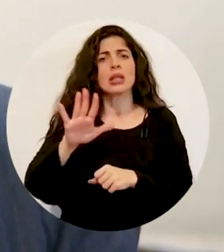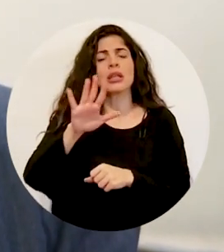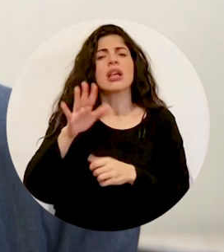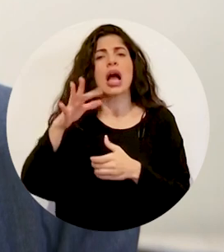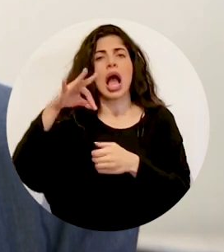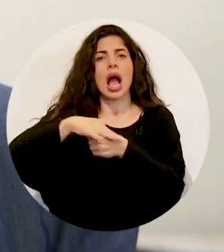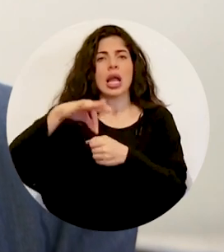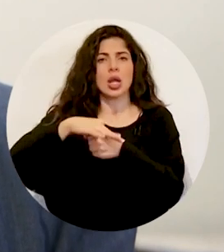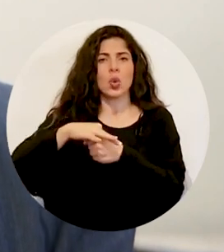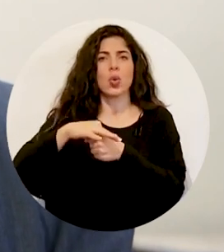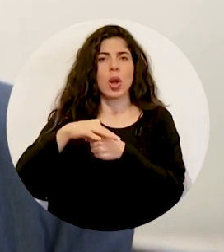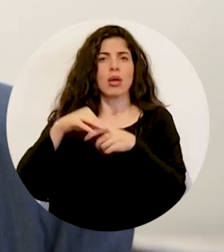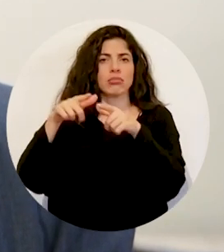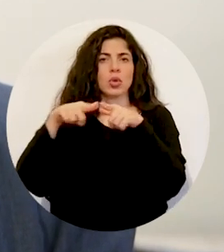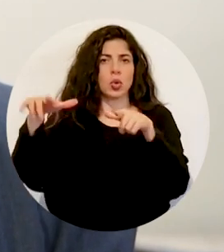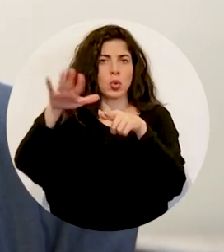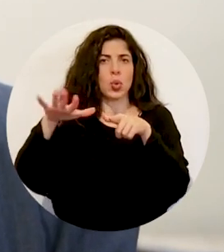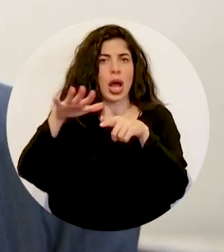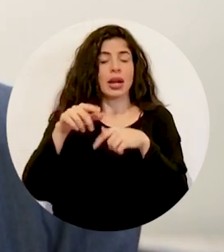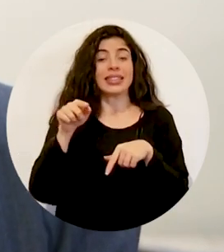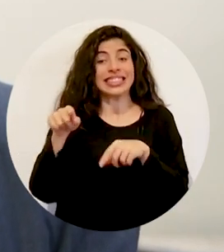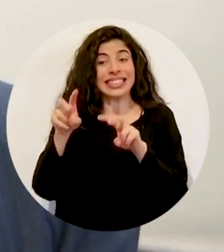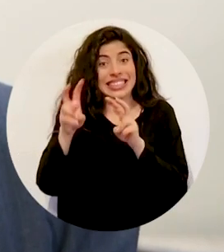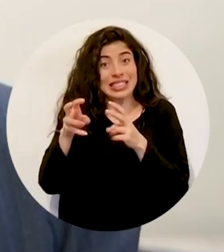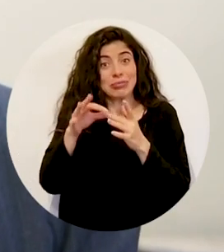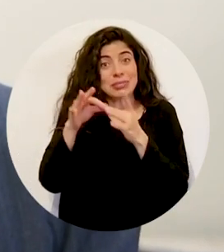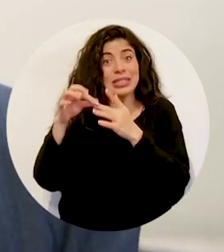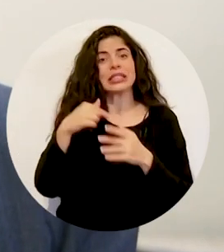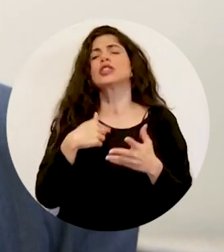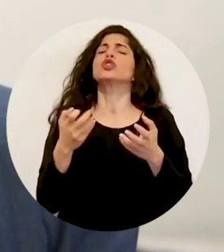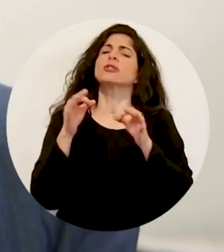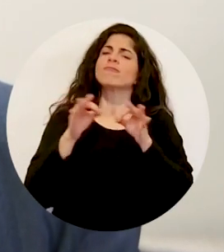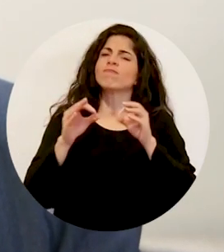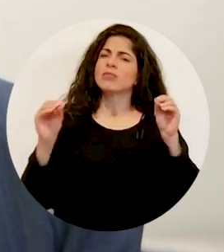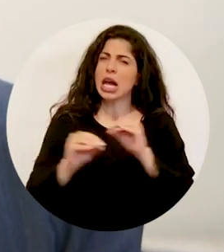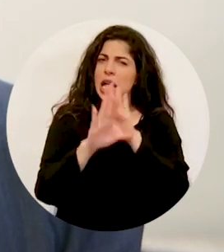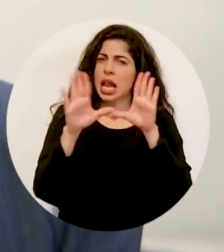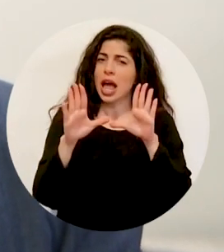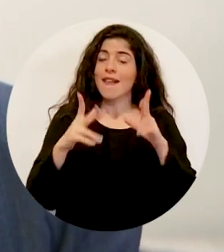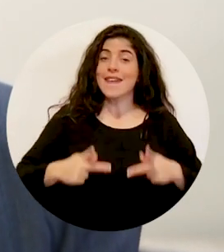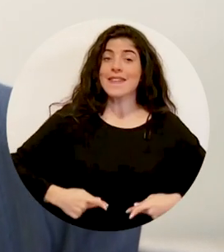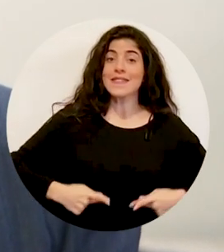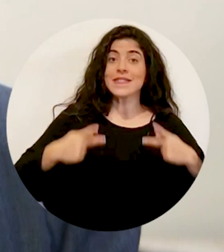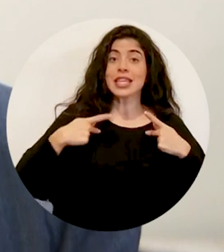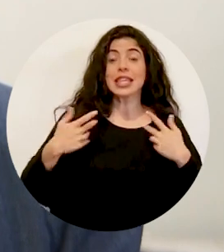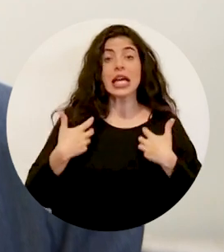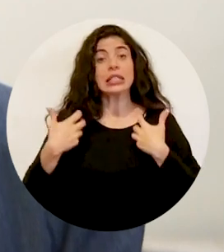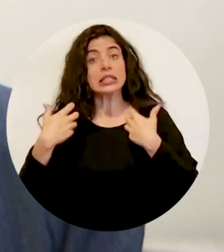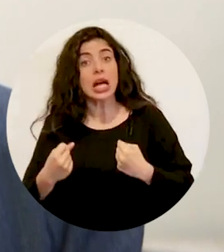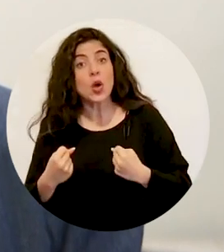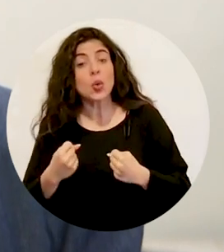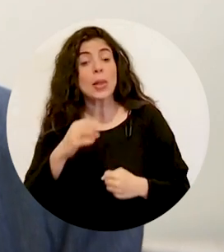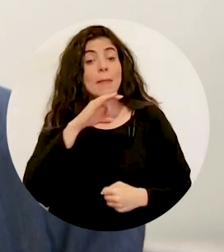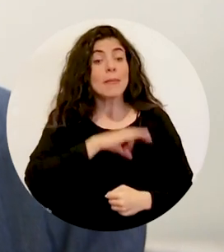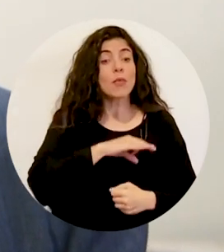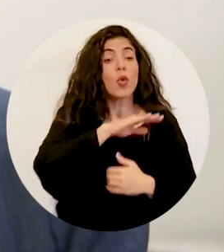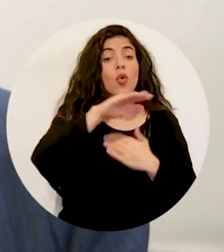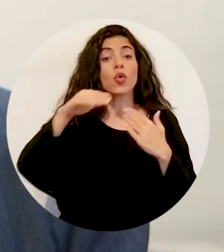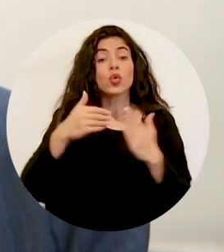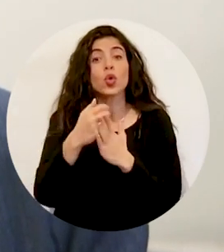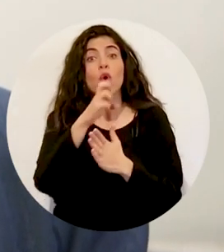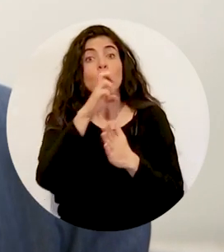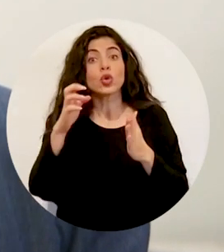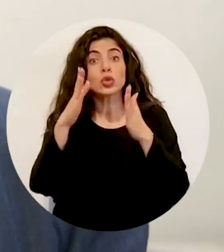agrícola de la zona. En este tema particular quiero ser muy claro, la vida, la salud y el bienestar de los